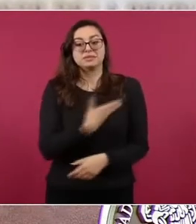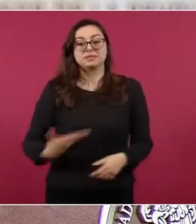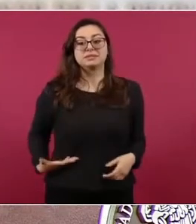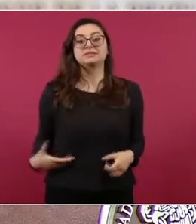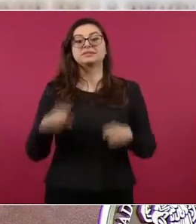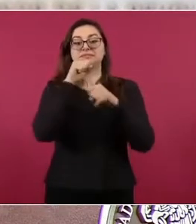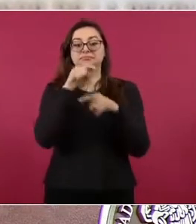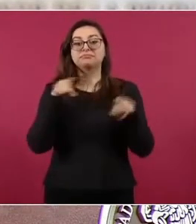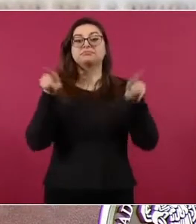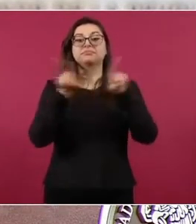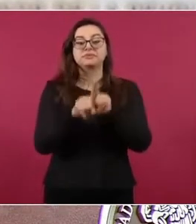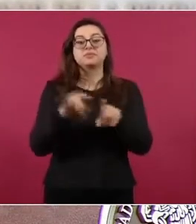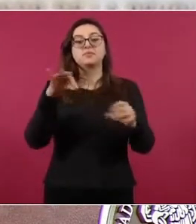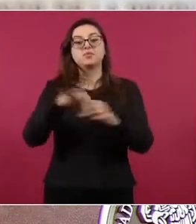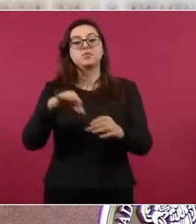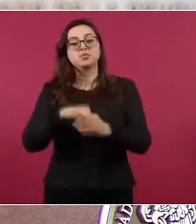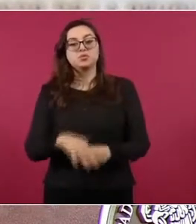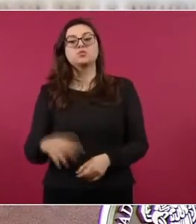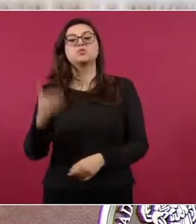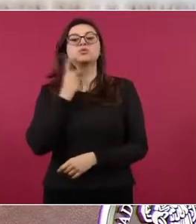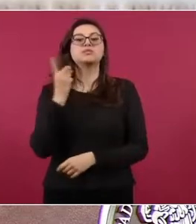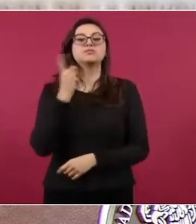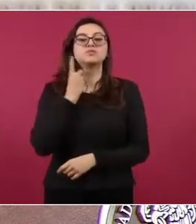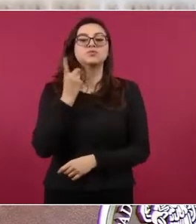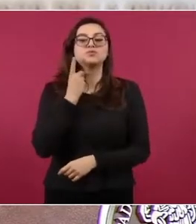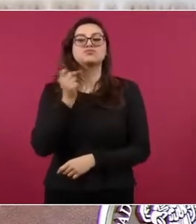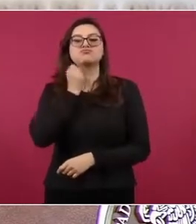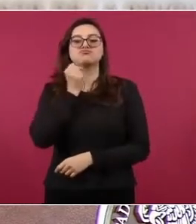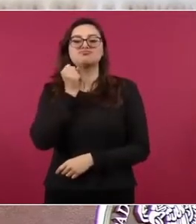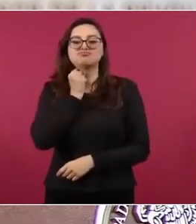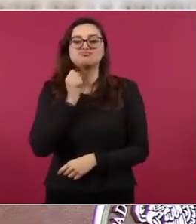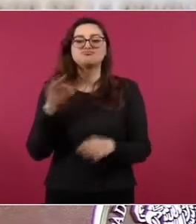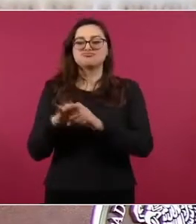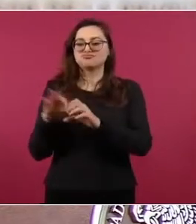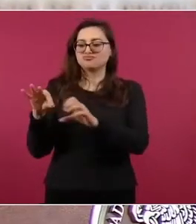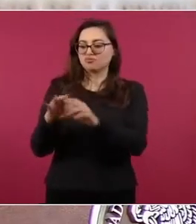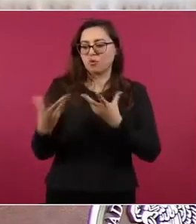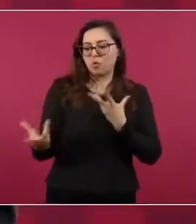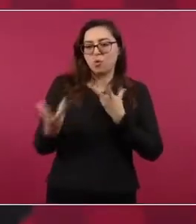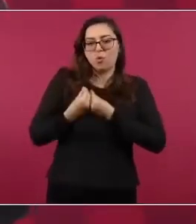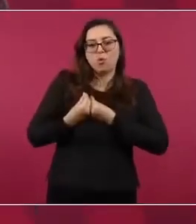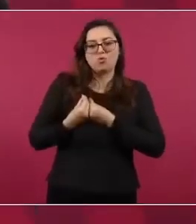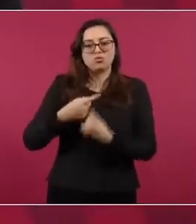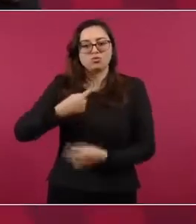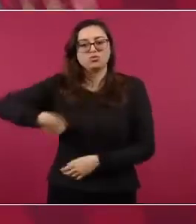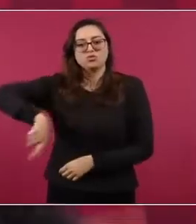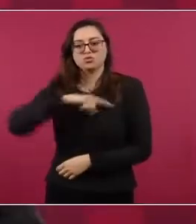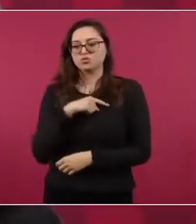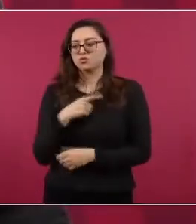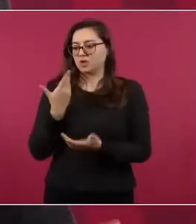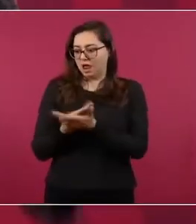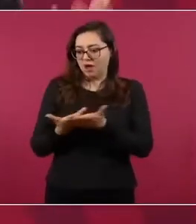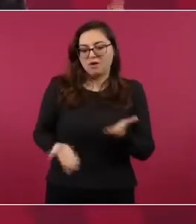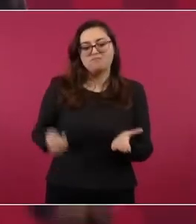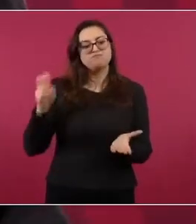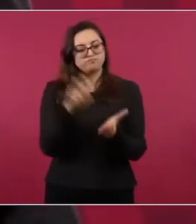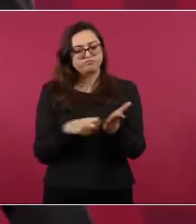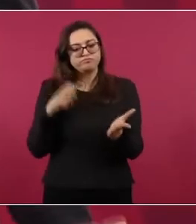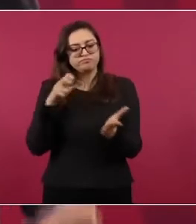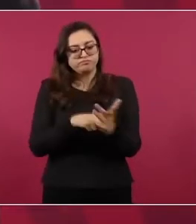sino votó también en favor de diputados y de senadores. Y esto nos ha permitido